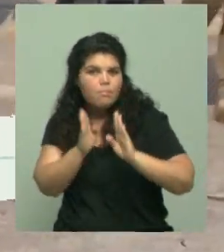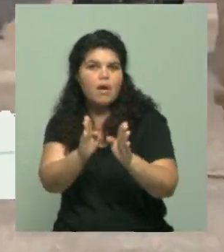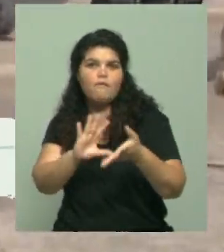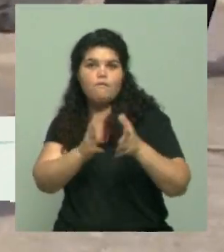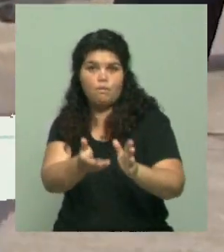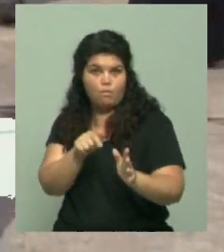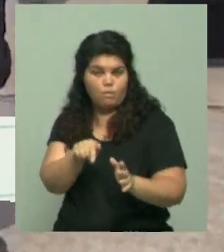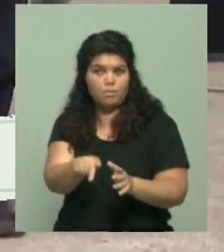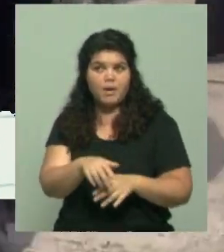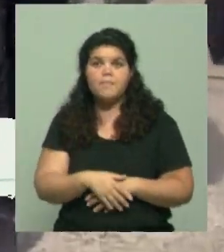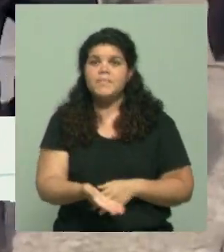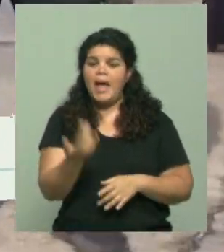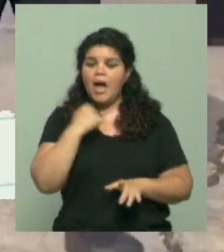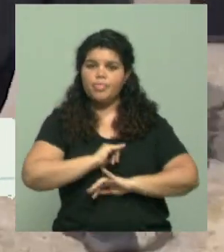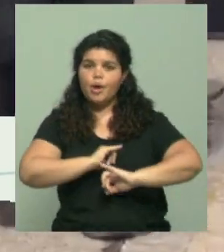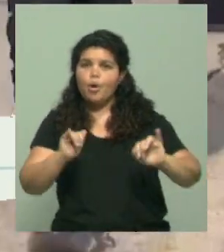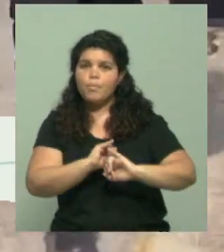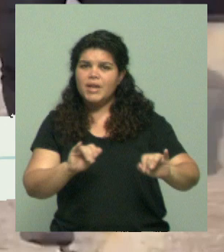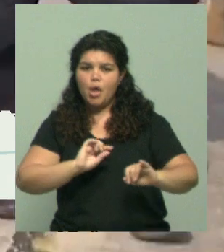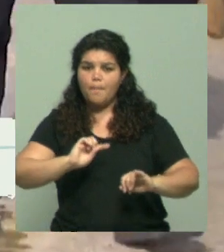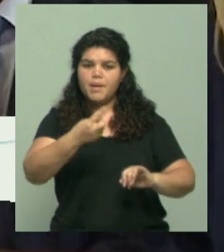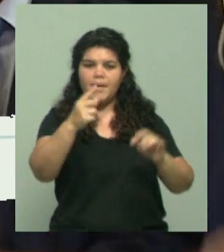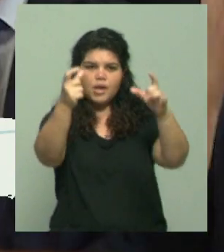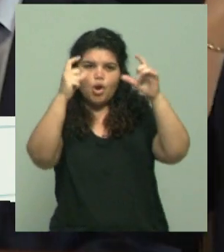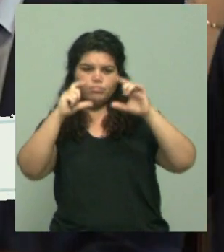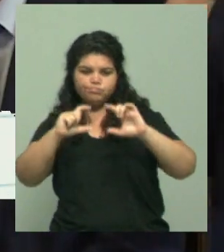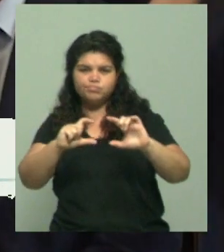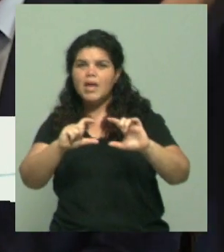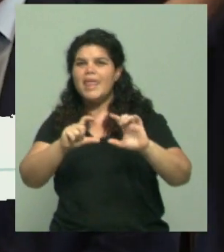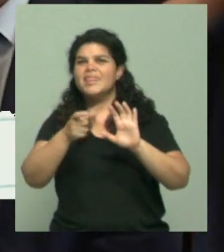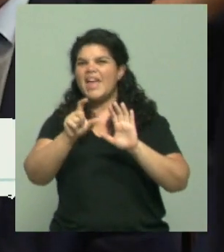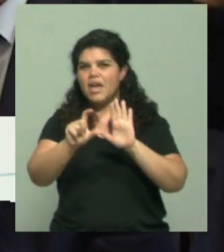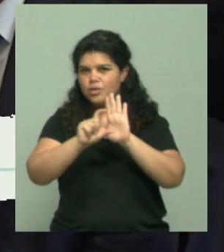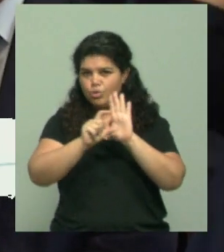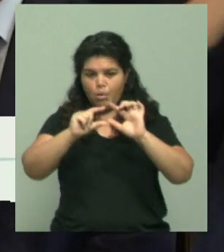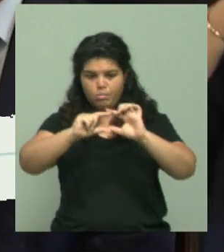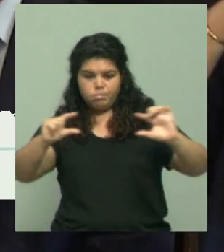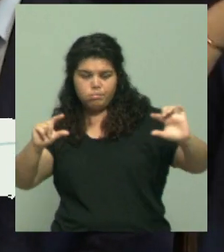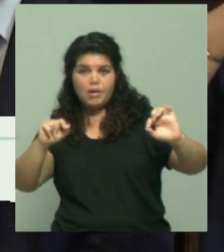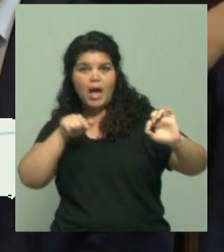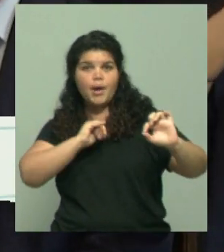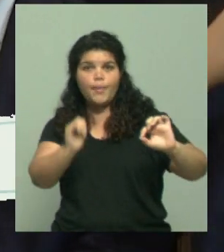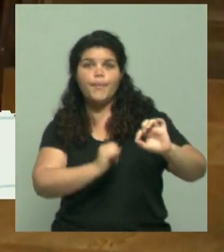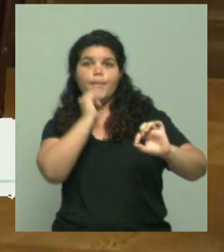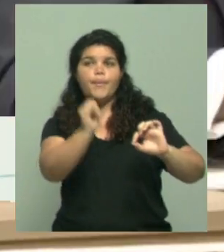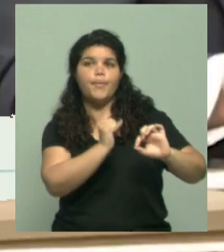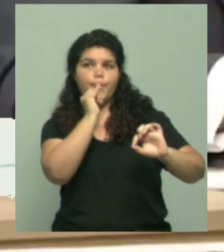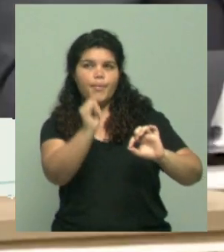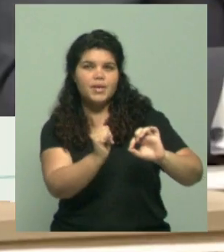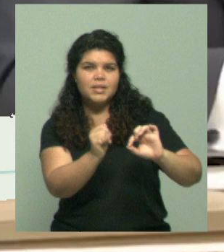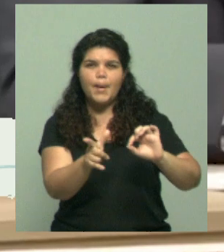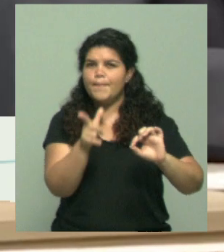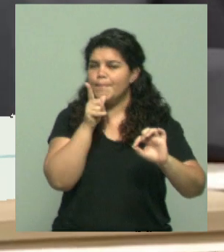primer comunicado que emiten, terminan con un párrafo haciendo referencia a un posible